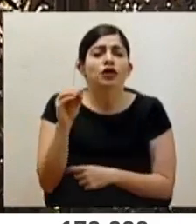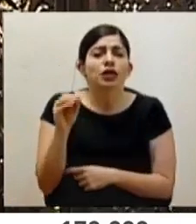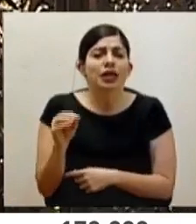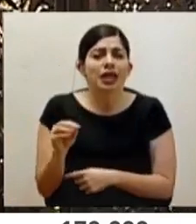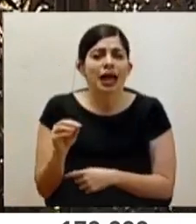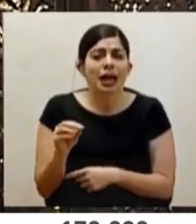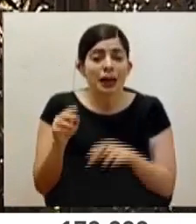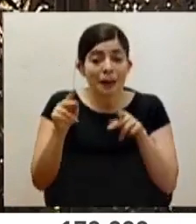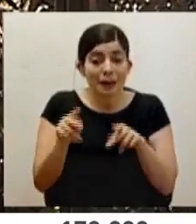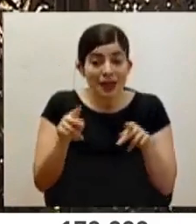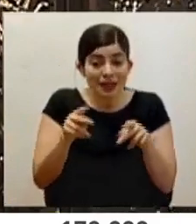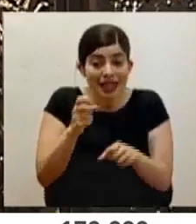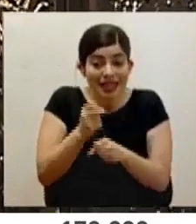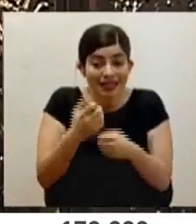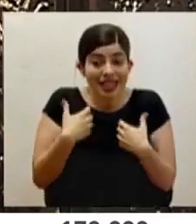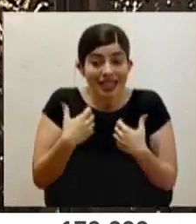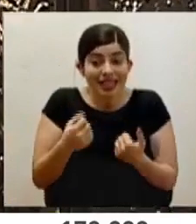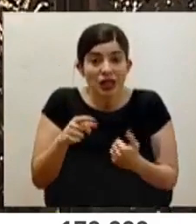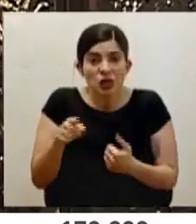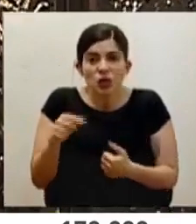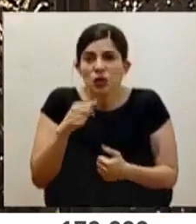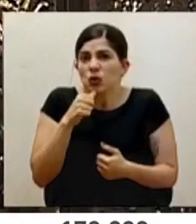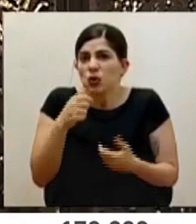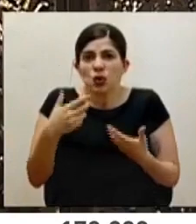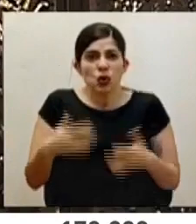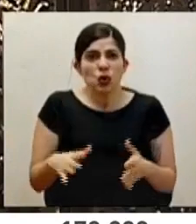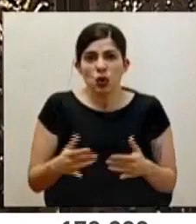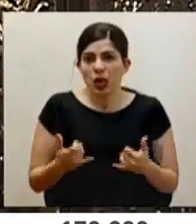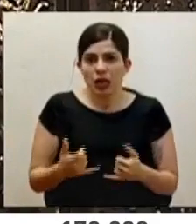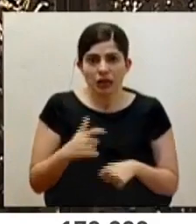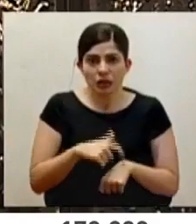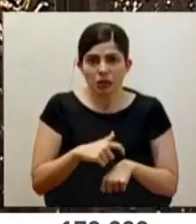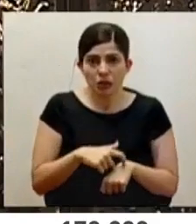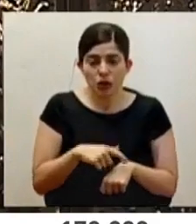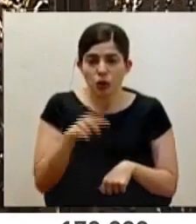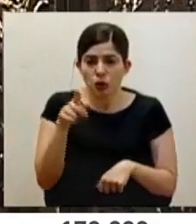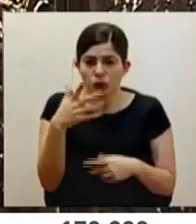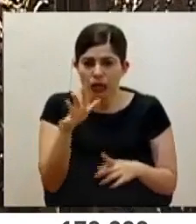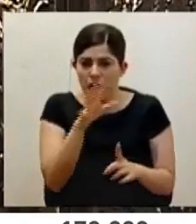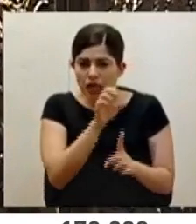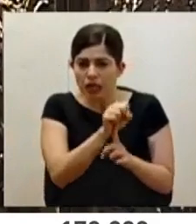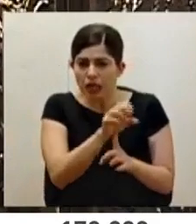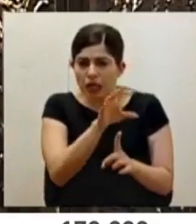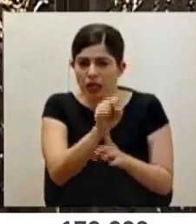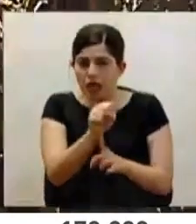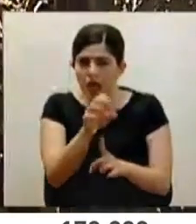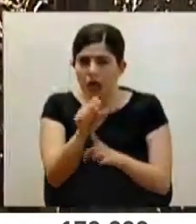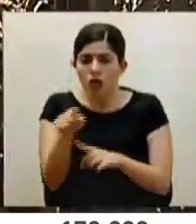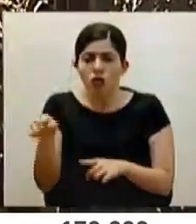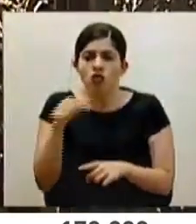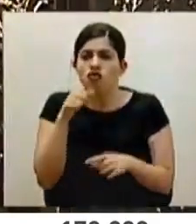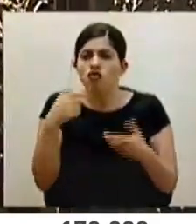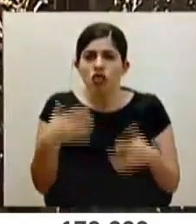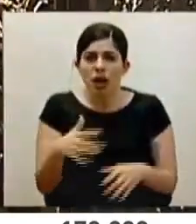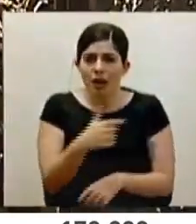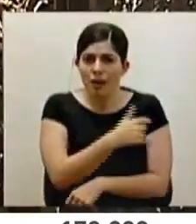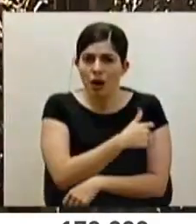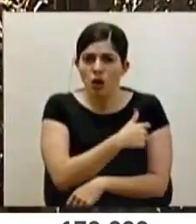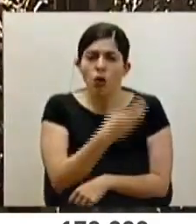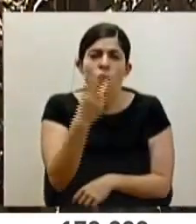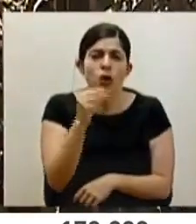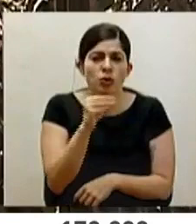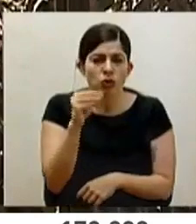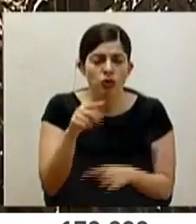personal salud que se está resistiendo en este momento que ustedes tienen detectado a ser vacunado? ¿Y qué